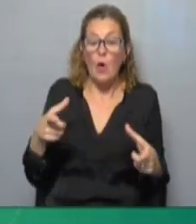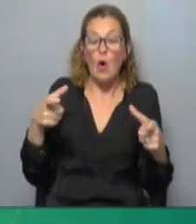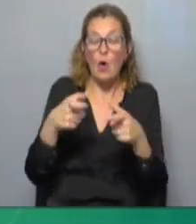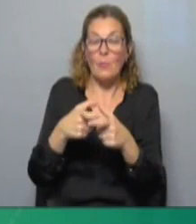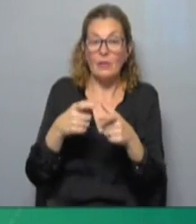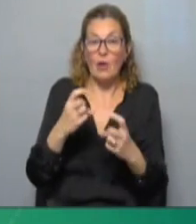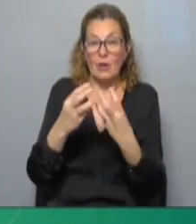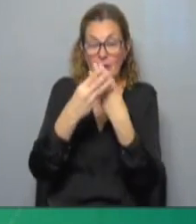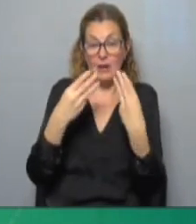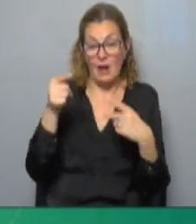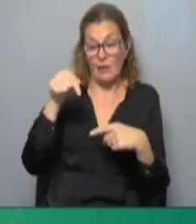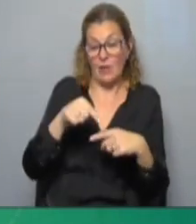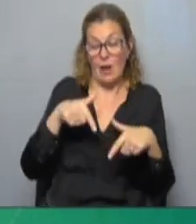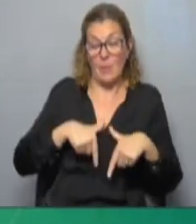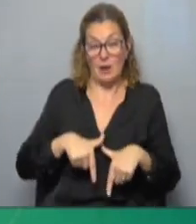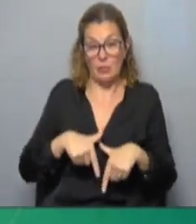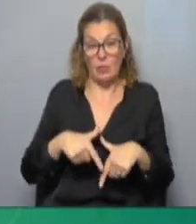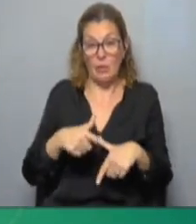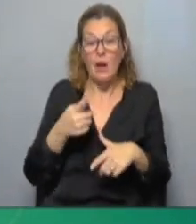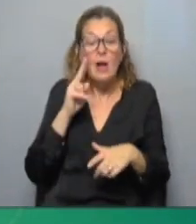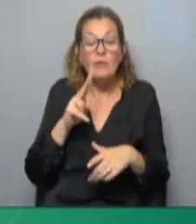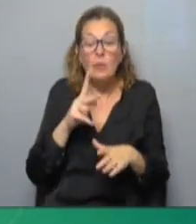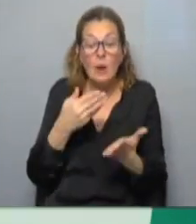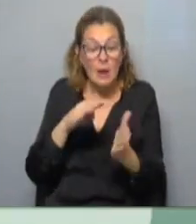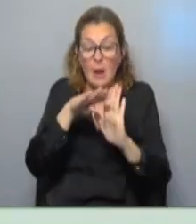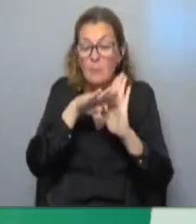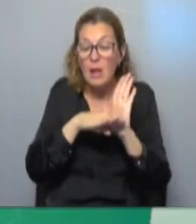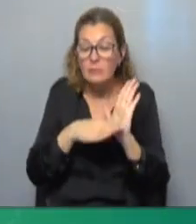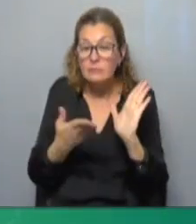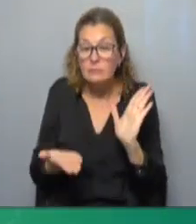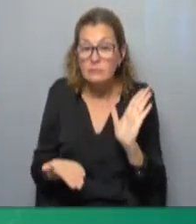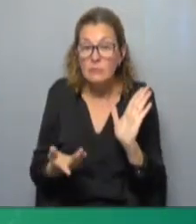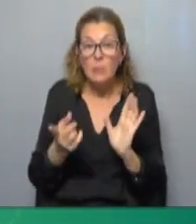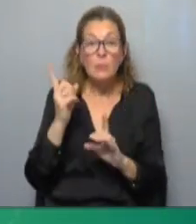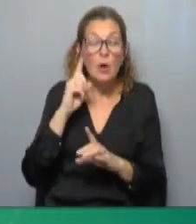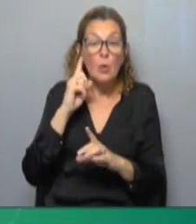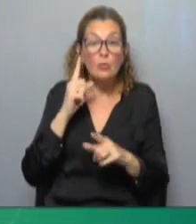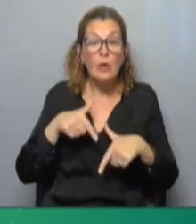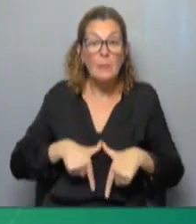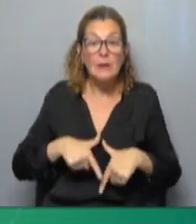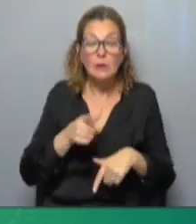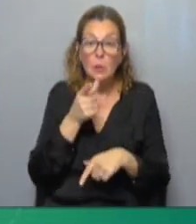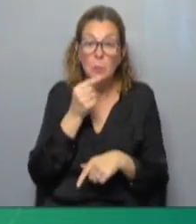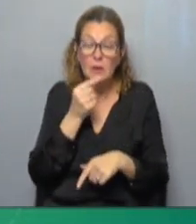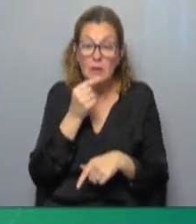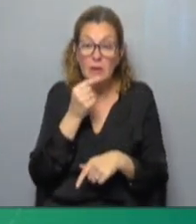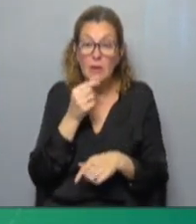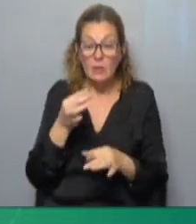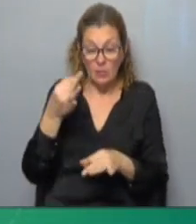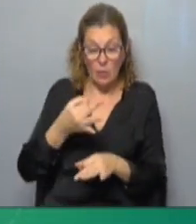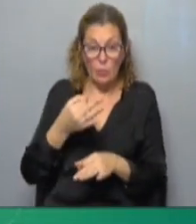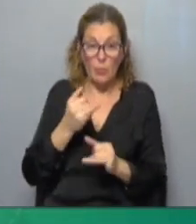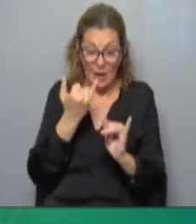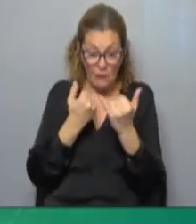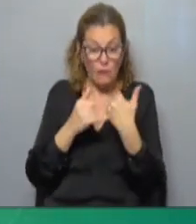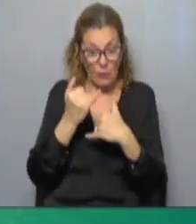General para que venga el Ministro a ver cuál es el plan que tiene. Vamos a escuchar al Ministro Heber. Seguramente él nos